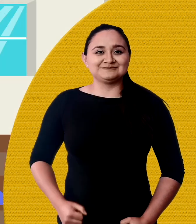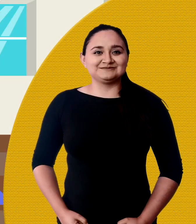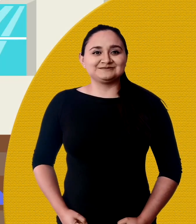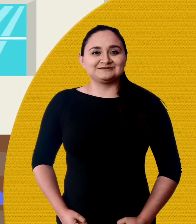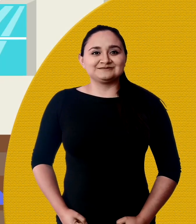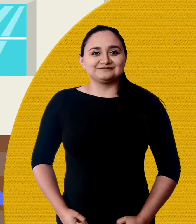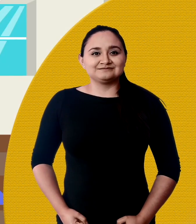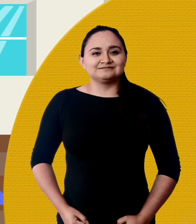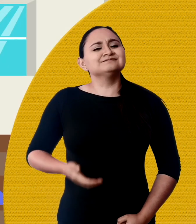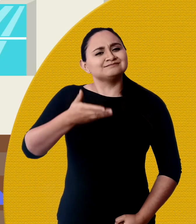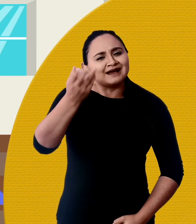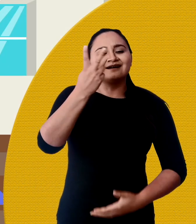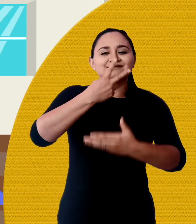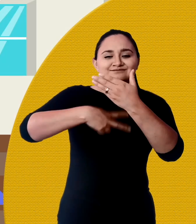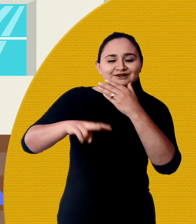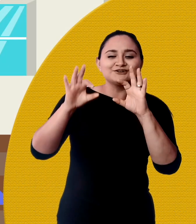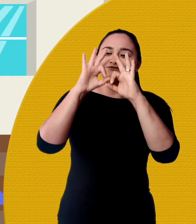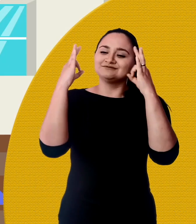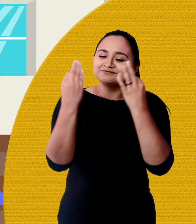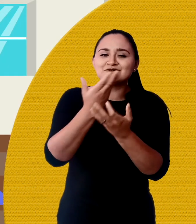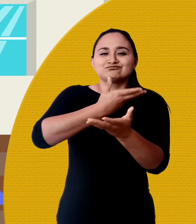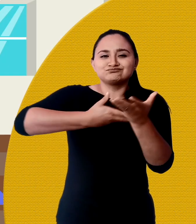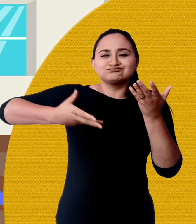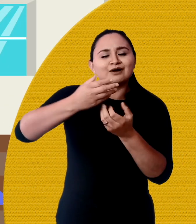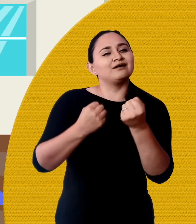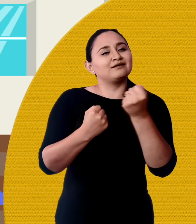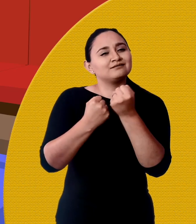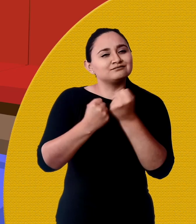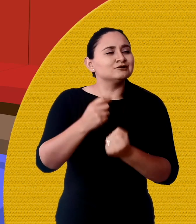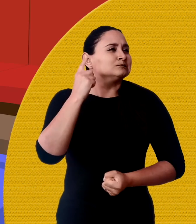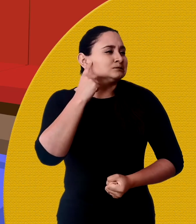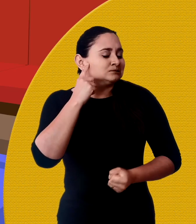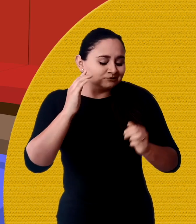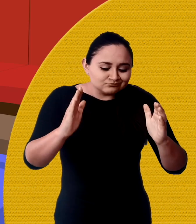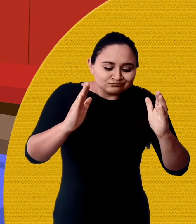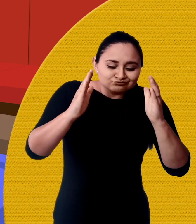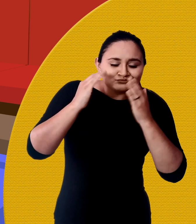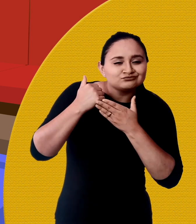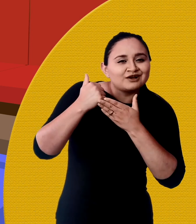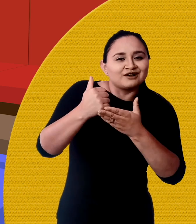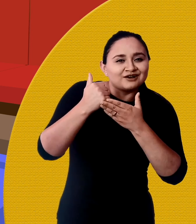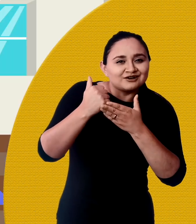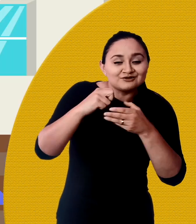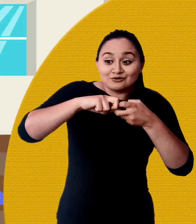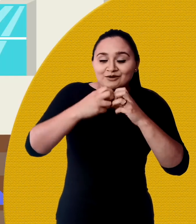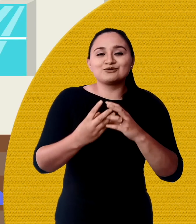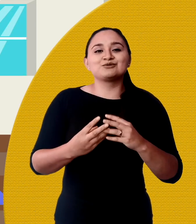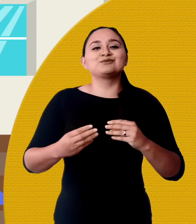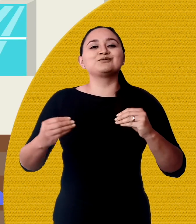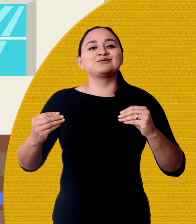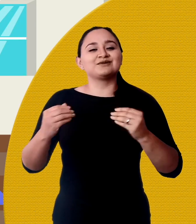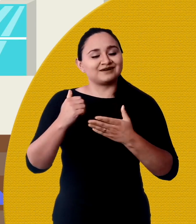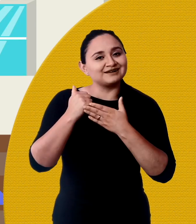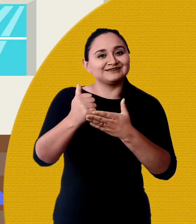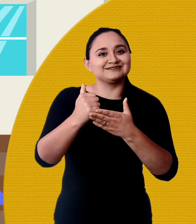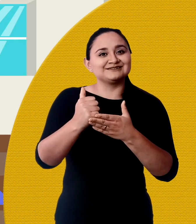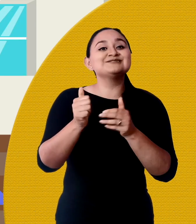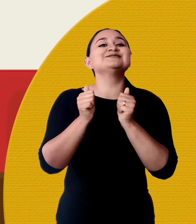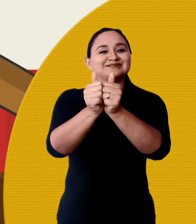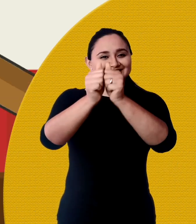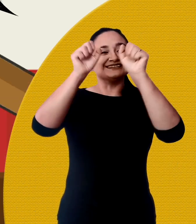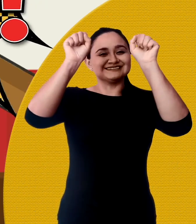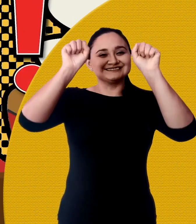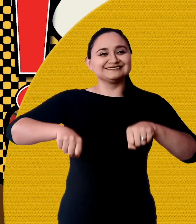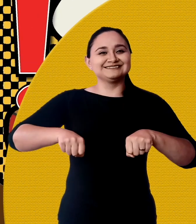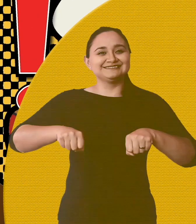Mmm... Habla con tu hijo o hija. Apóyale. Escúchale para ayudarle a resolver sus dudas y problemas. Como dijimos, ¡Juntas y